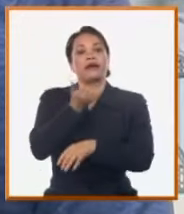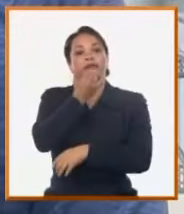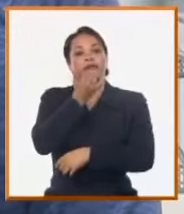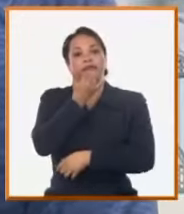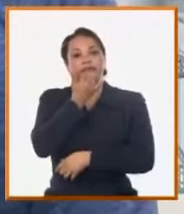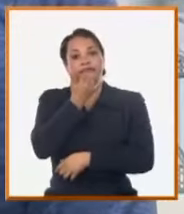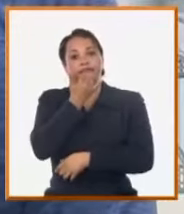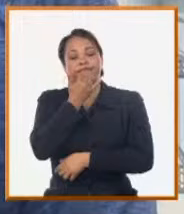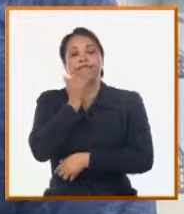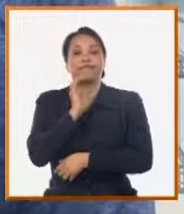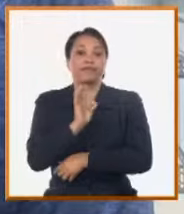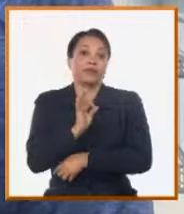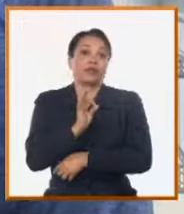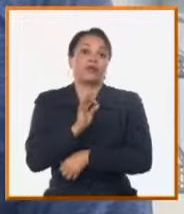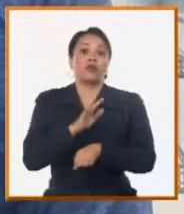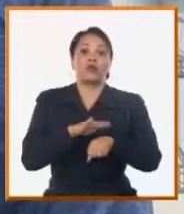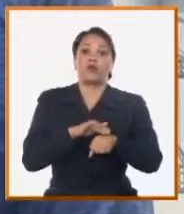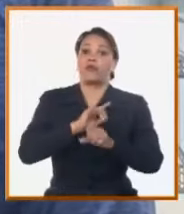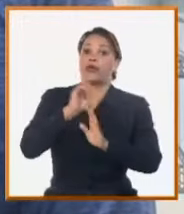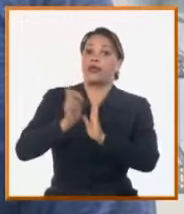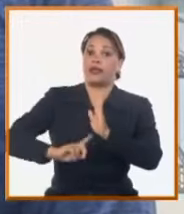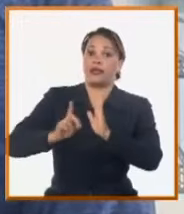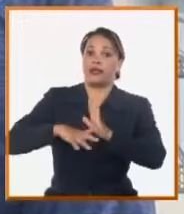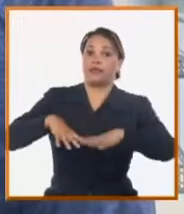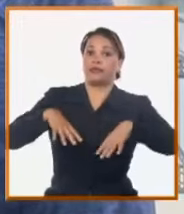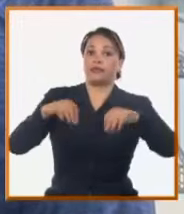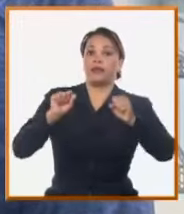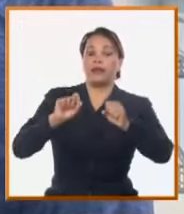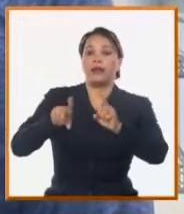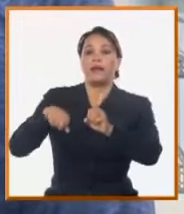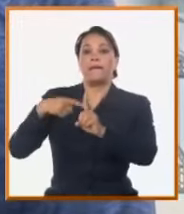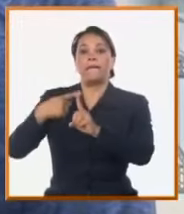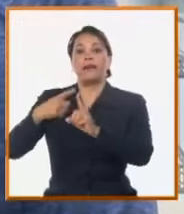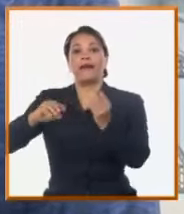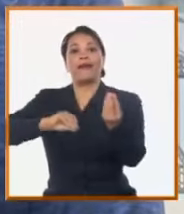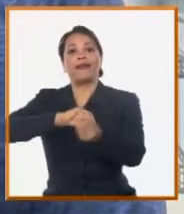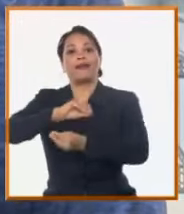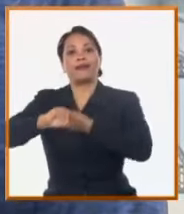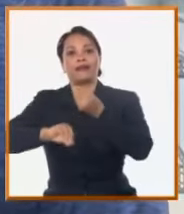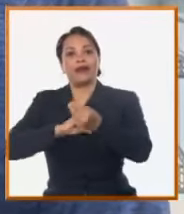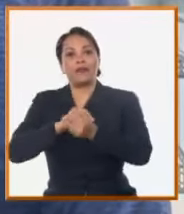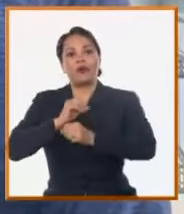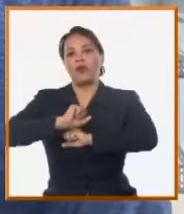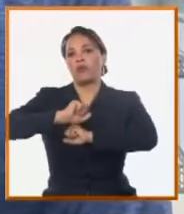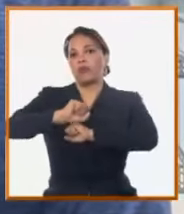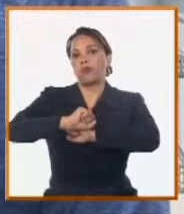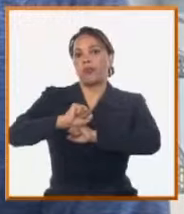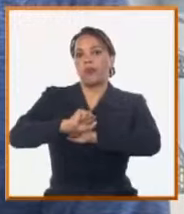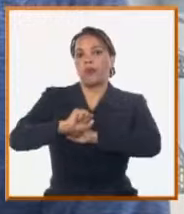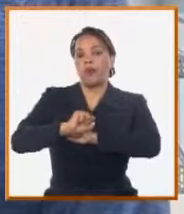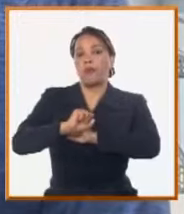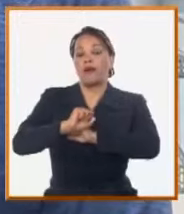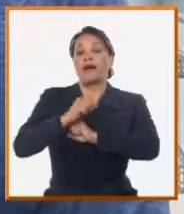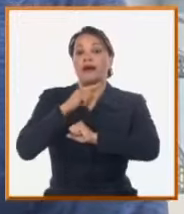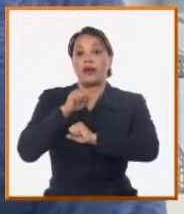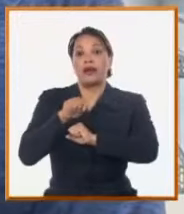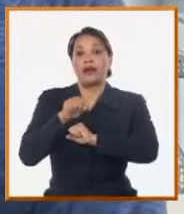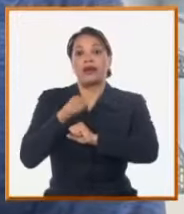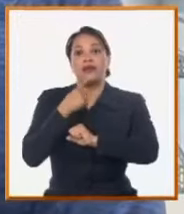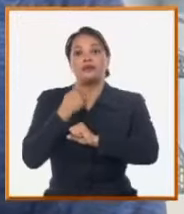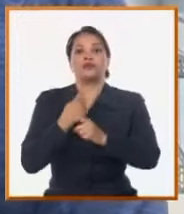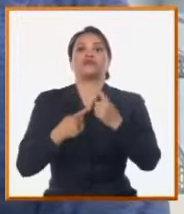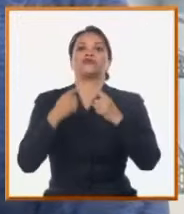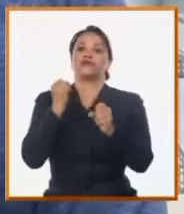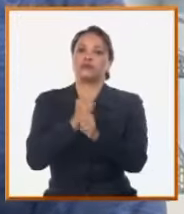el tema energético que ha ido en el país y con el cambio de matriz energética ya las bombas trabajan solarmente y es un trabajo